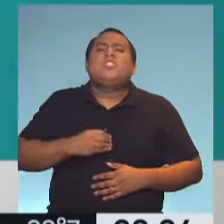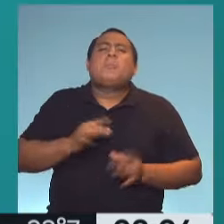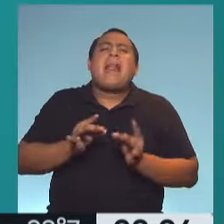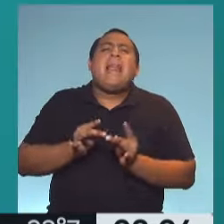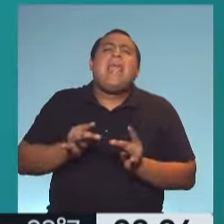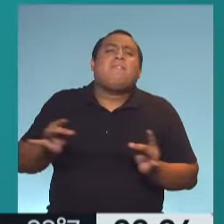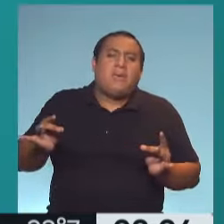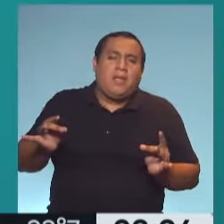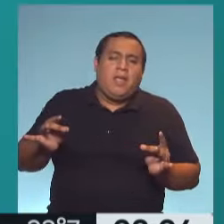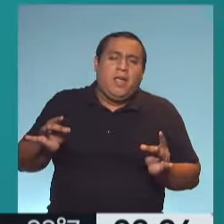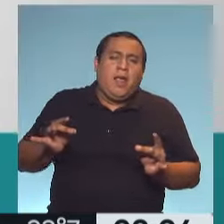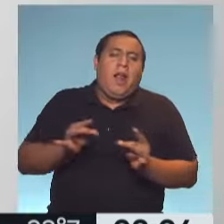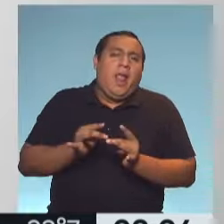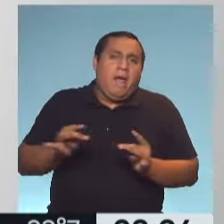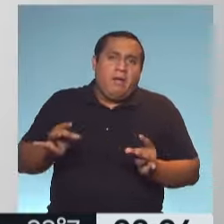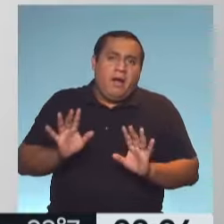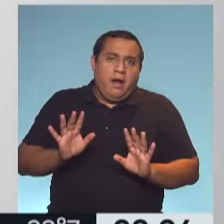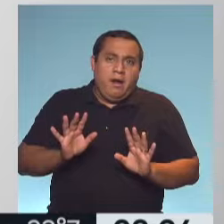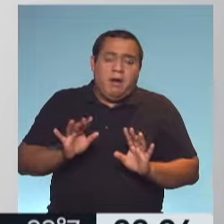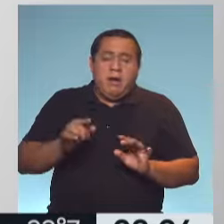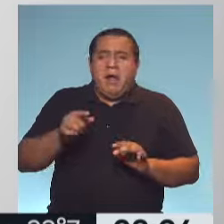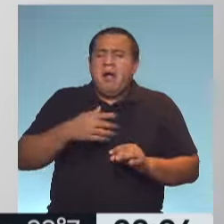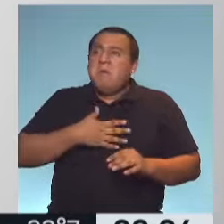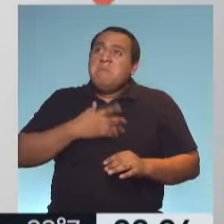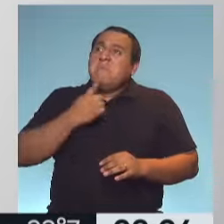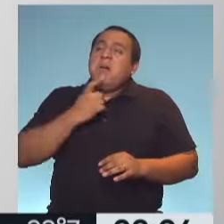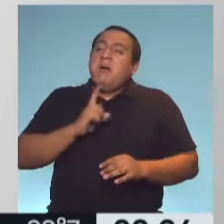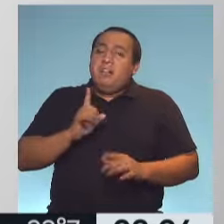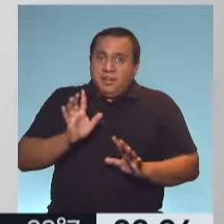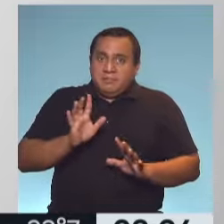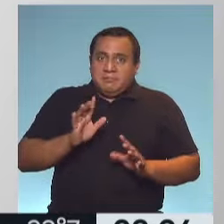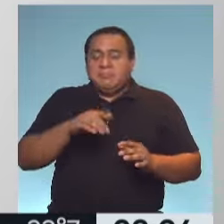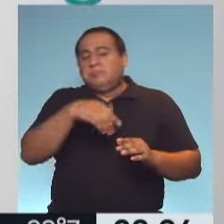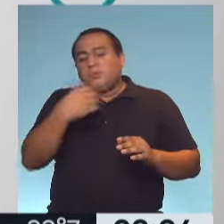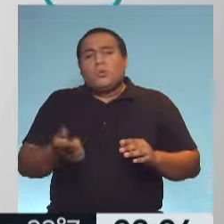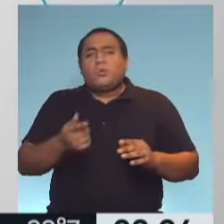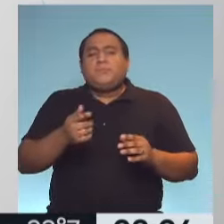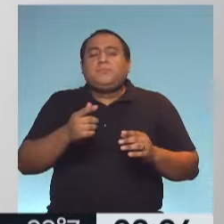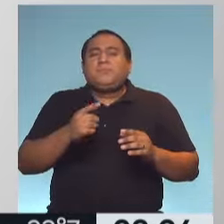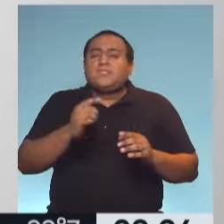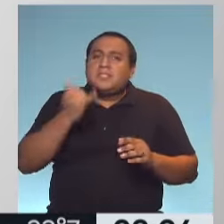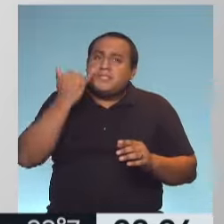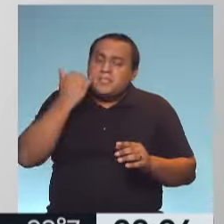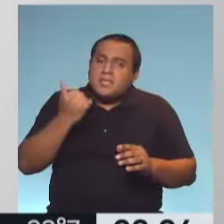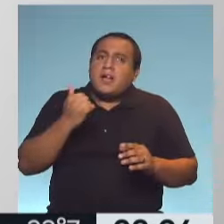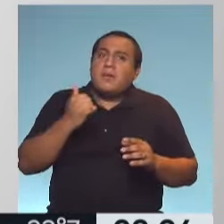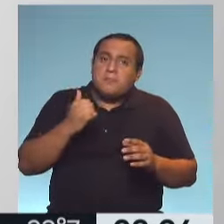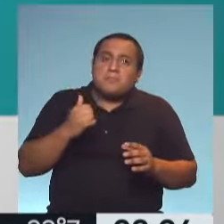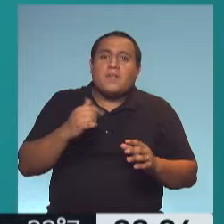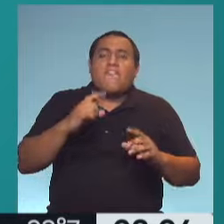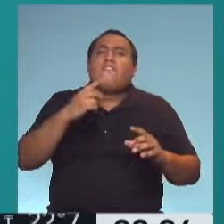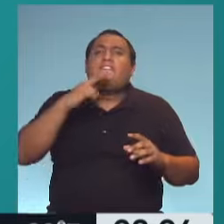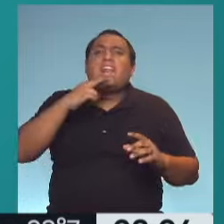y que no hicieron ninguna percepción. Luego tenemos aquellos que ya empiezan con el ladrillito verde,